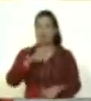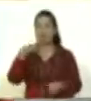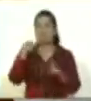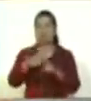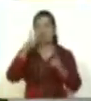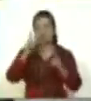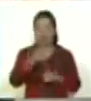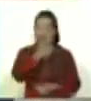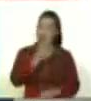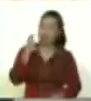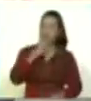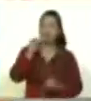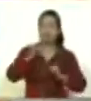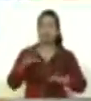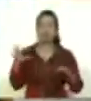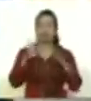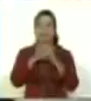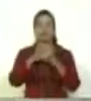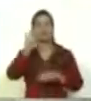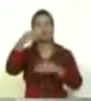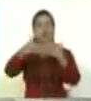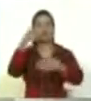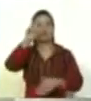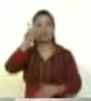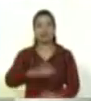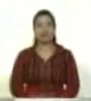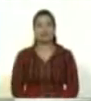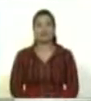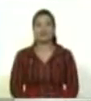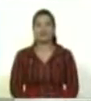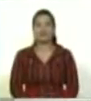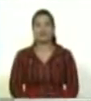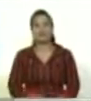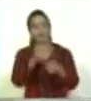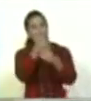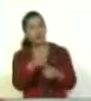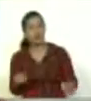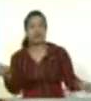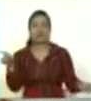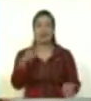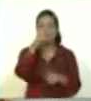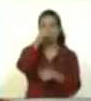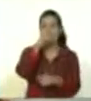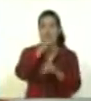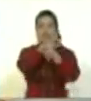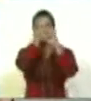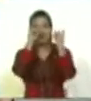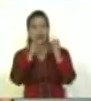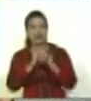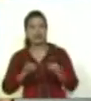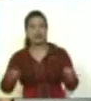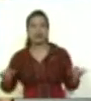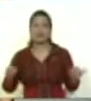compromiso de crear unidos el futuro de la nación. Cumpleaños feliz,